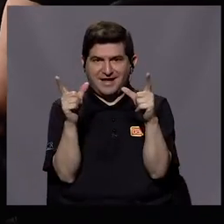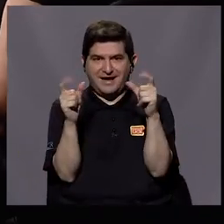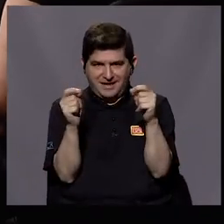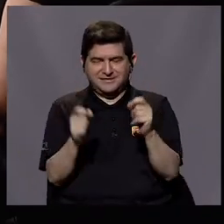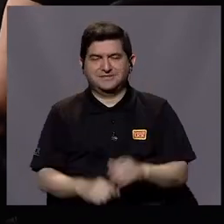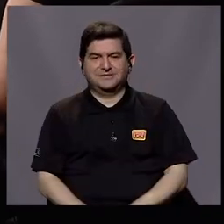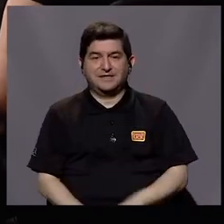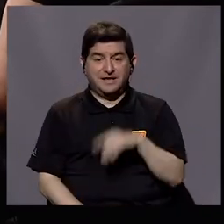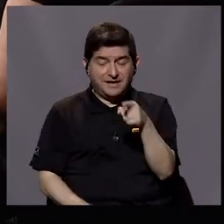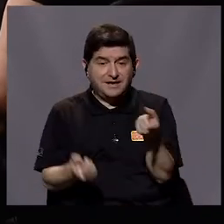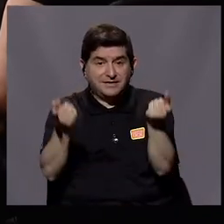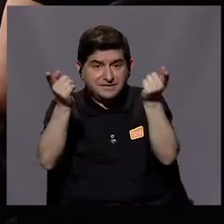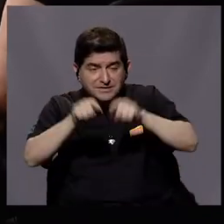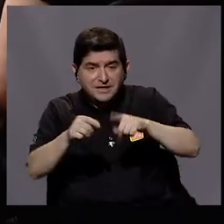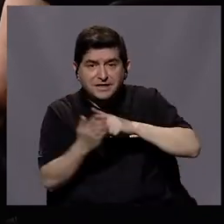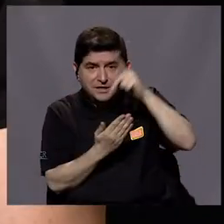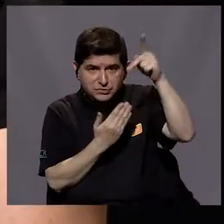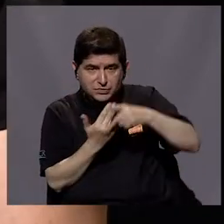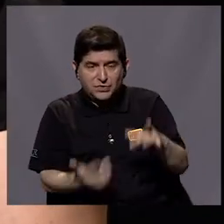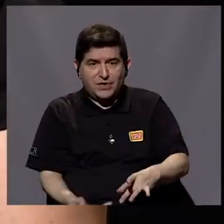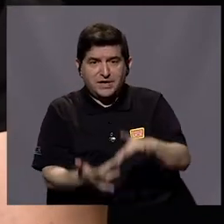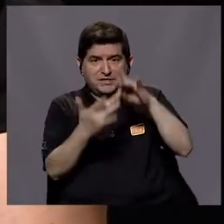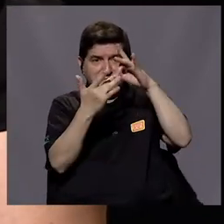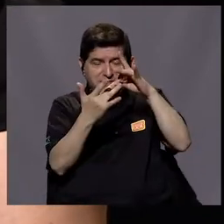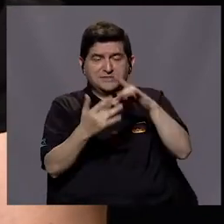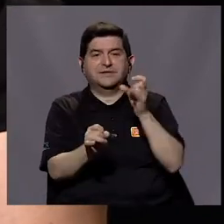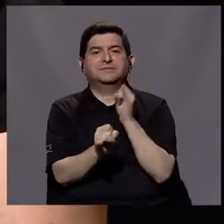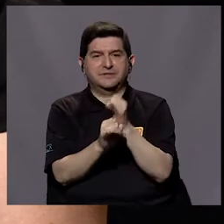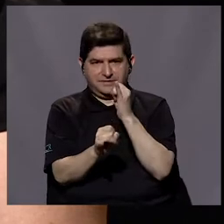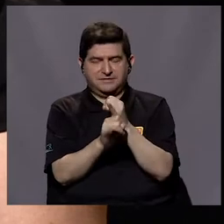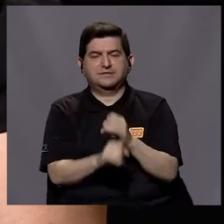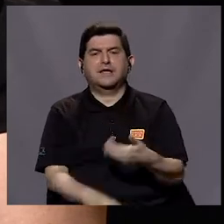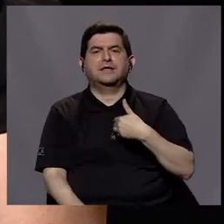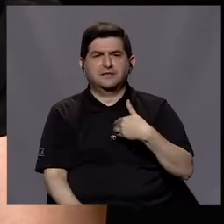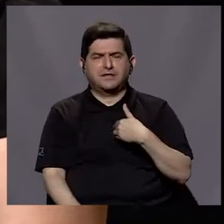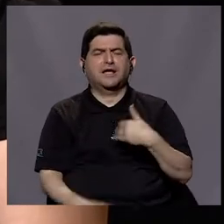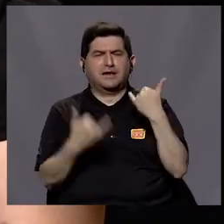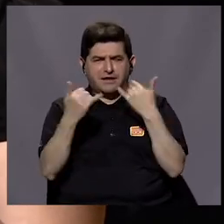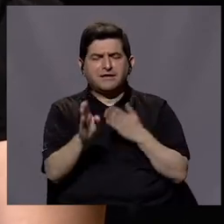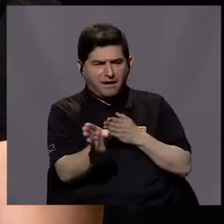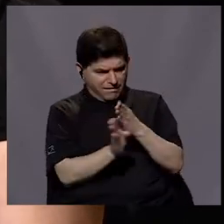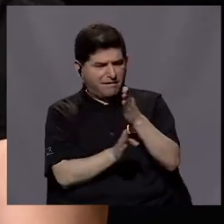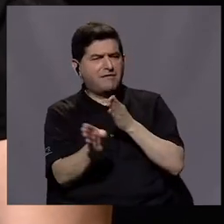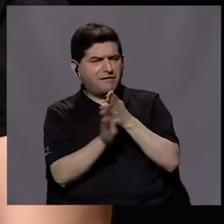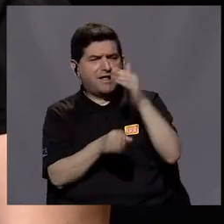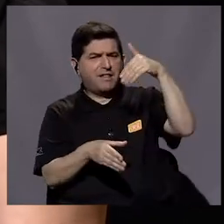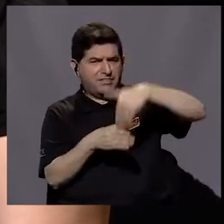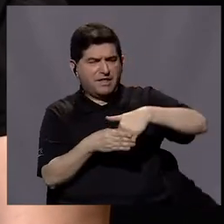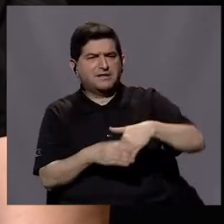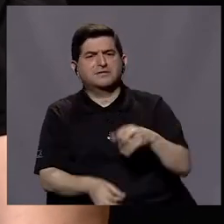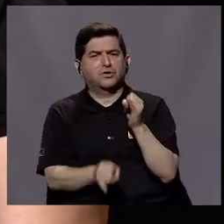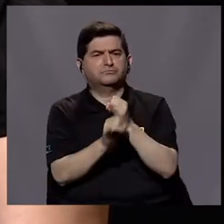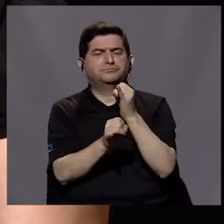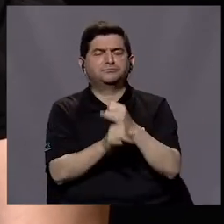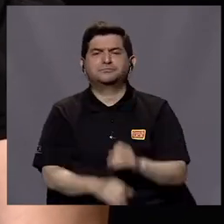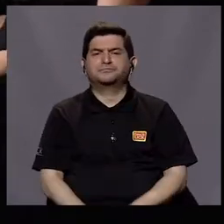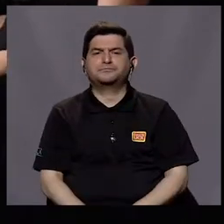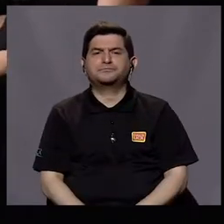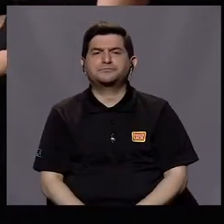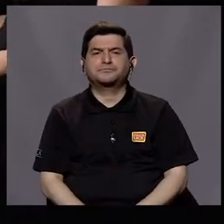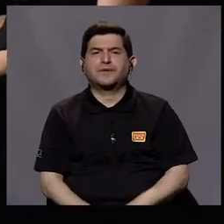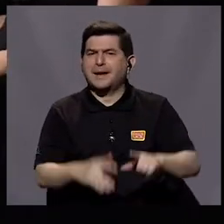último, el de epidemiología de cáncer, es un programa de especial interés institucional, tiene mucha trayectoria dentro del instituto.